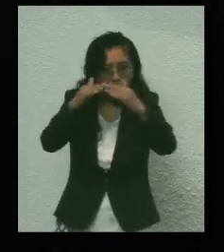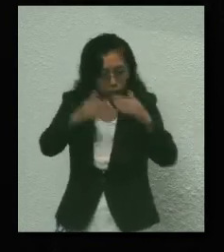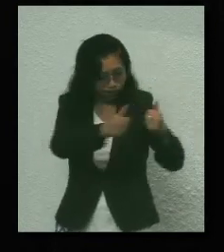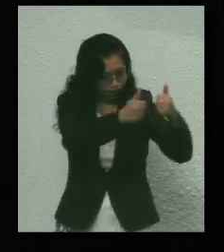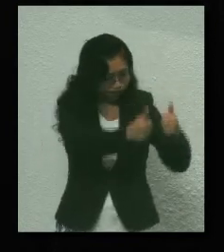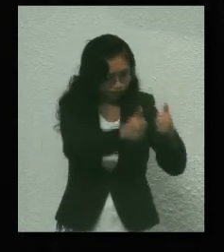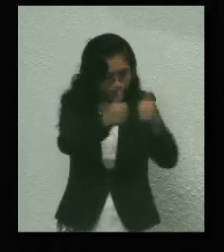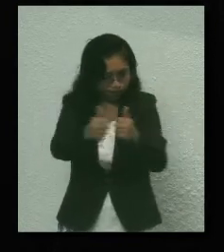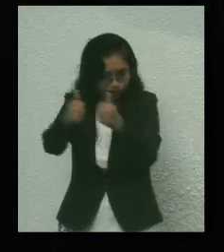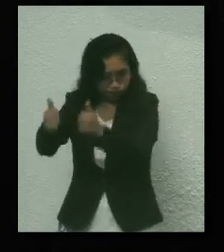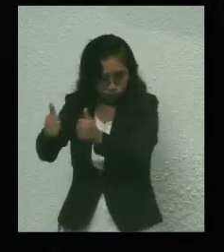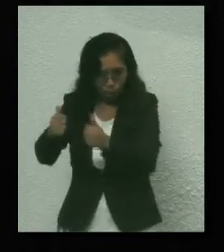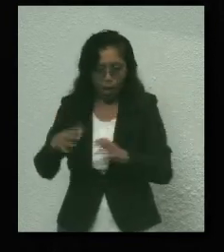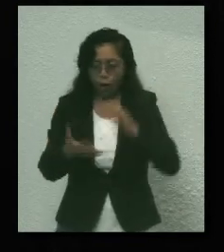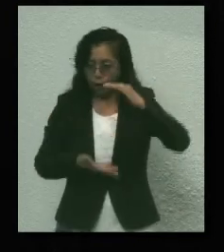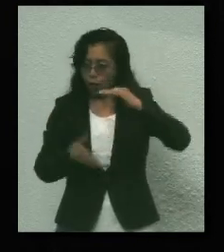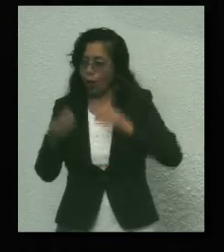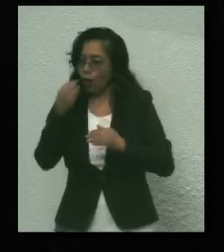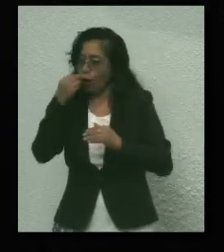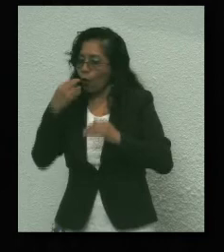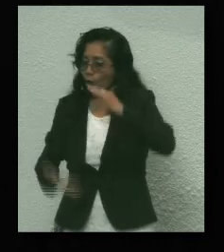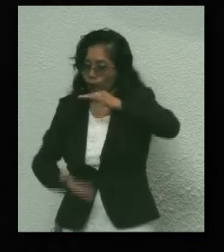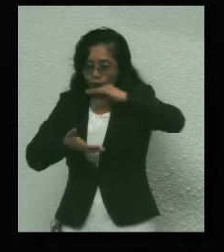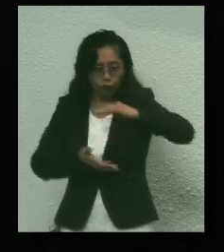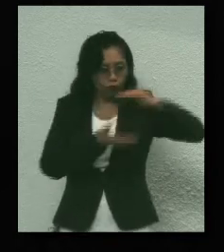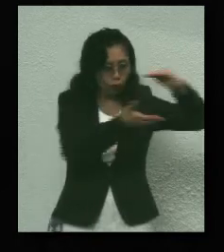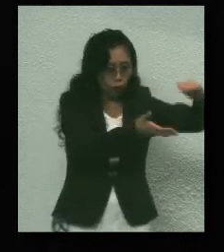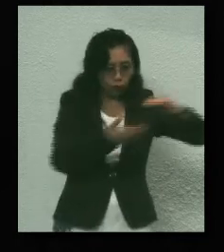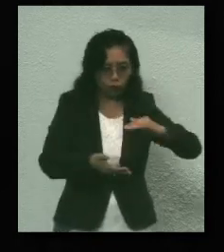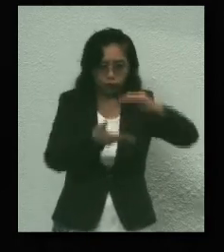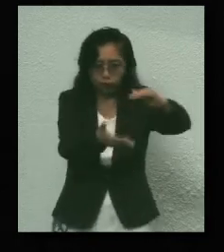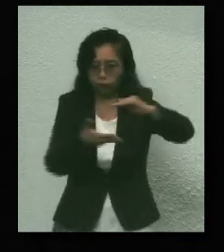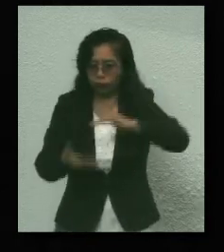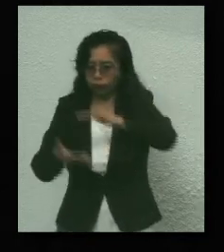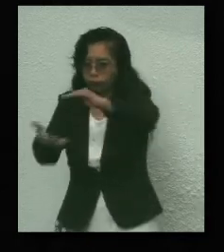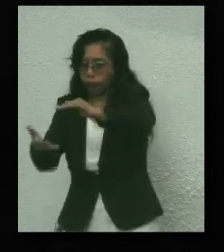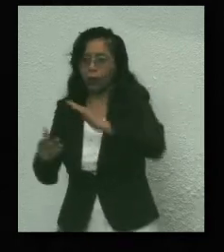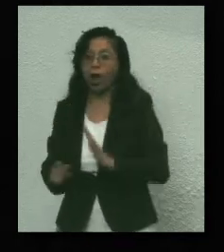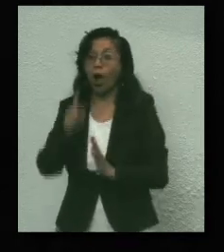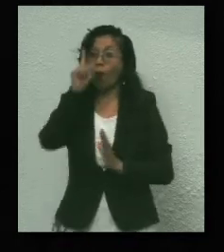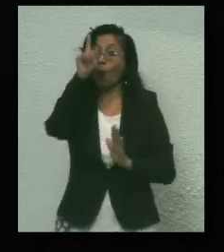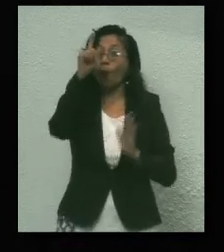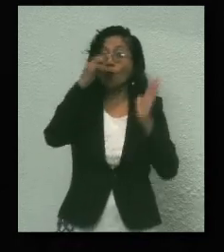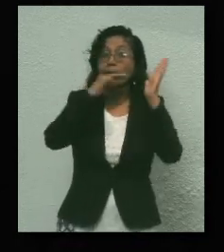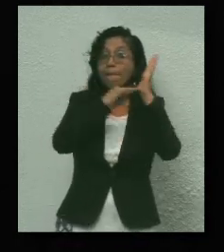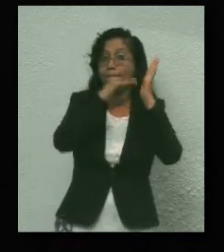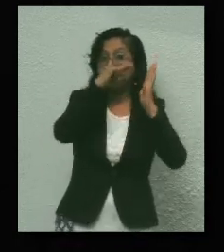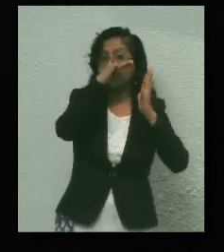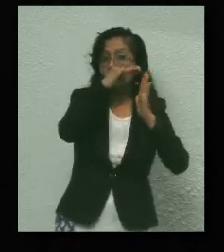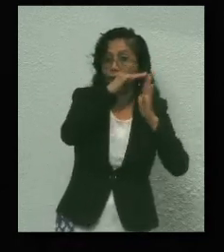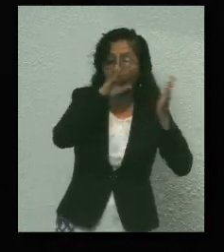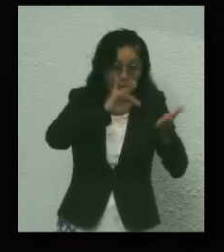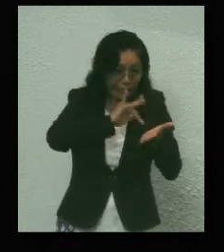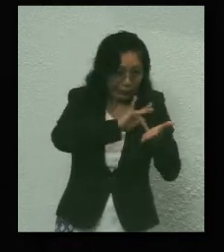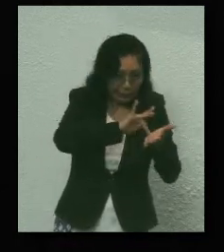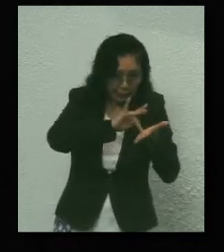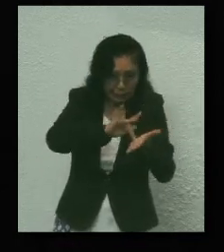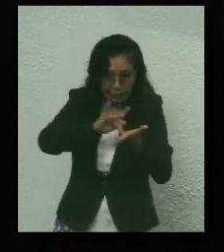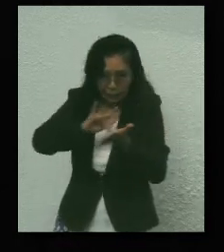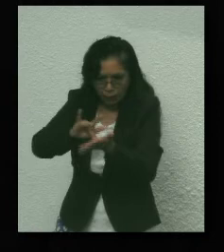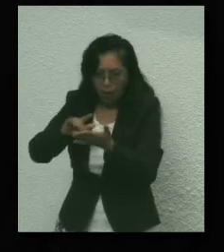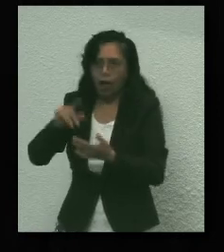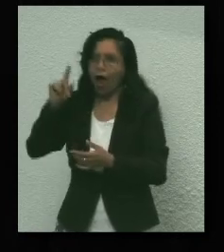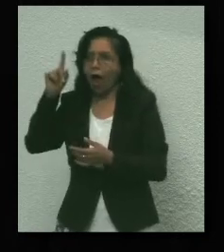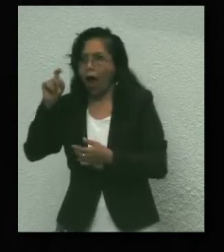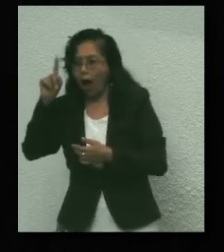y no fueran expuestas al contagio de este mortal virus. La entrega de más de un millón de despensas y los apoyos que hubo en el pago de agua,